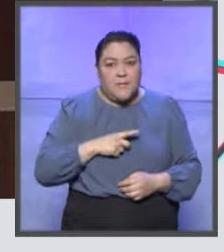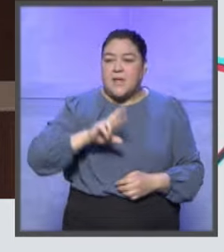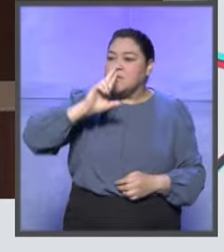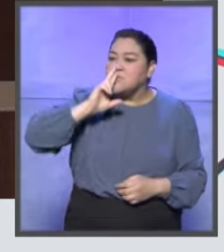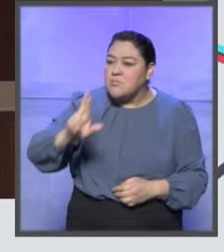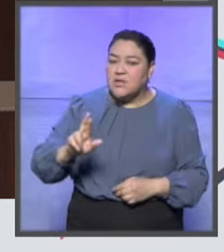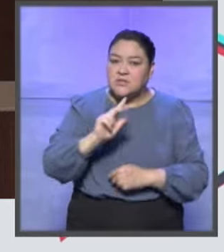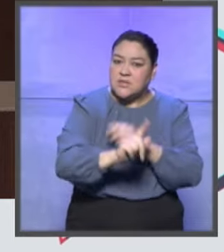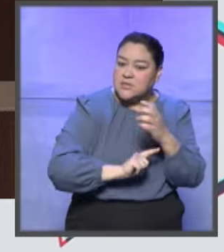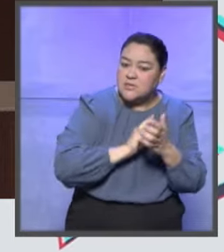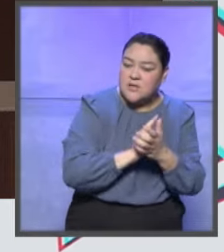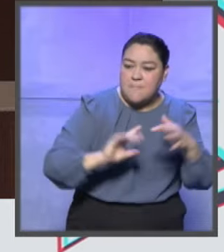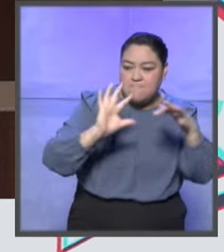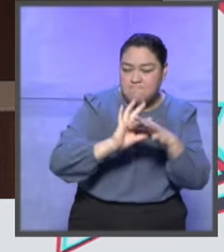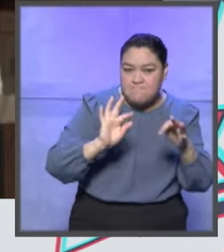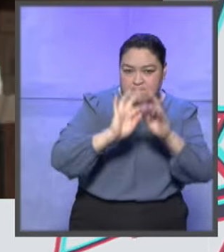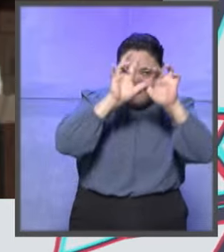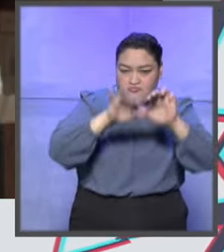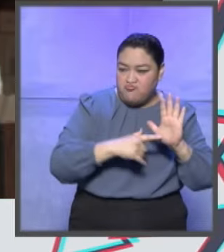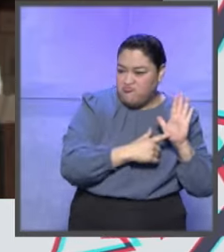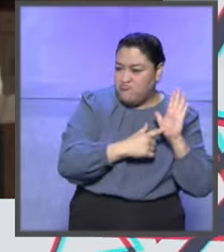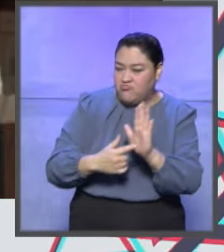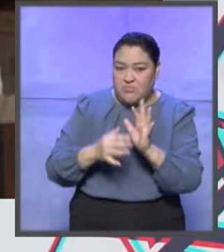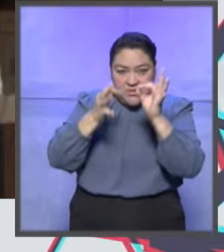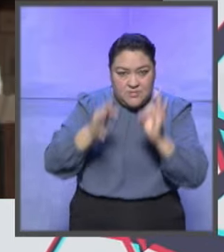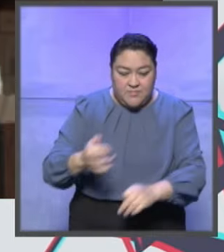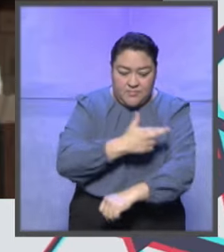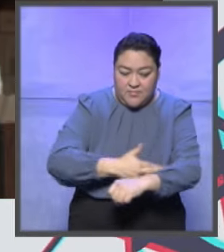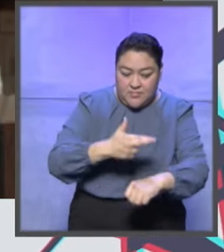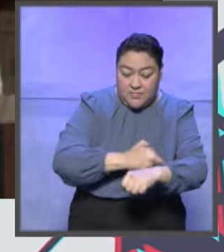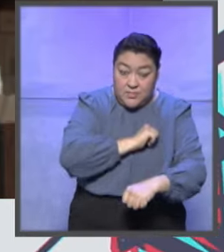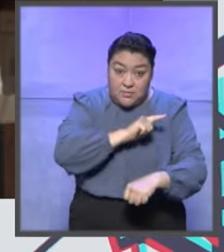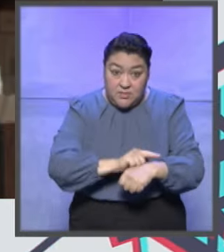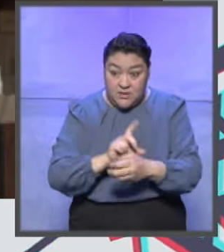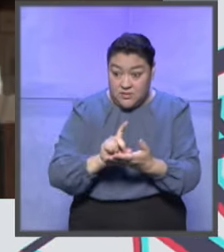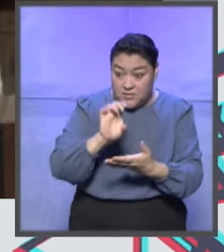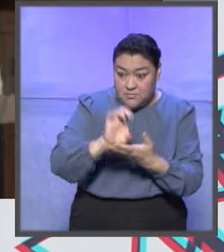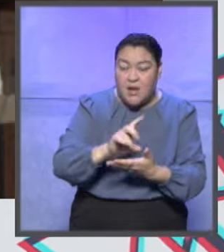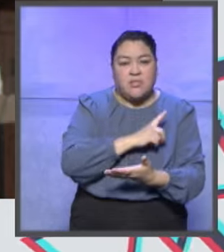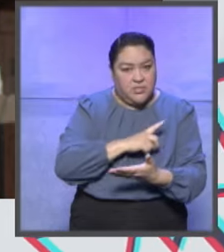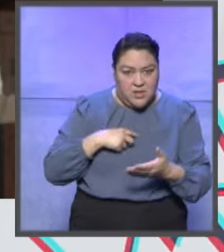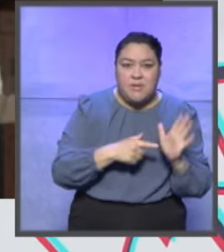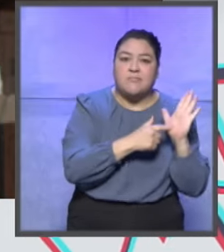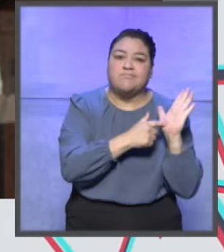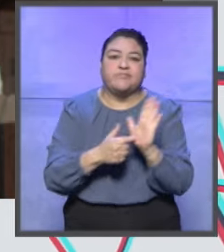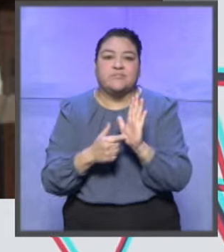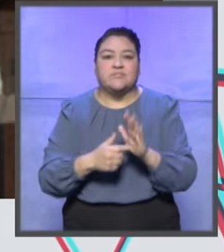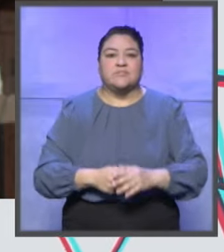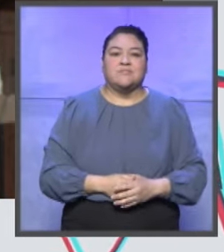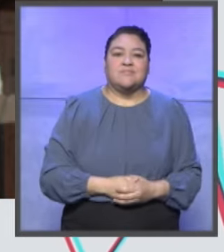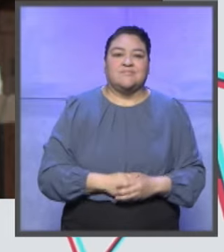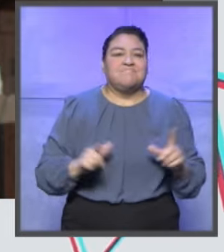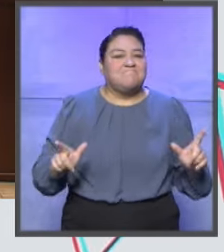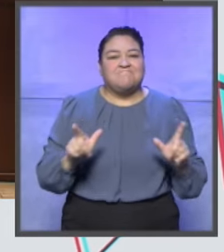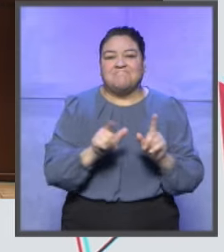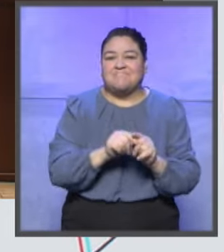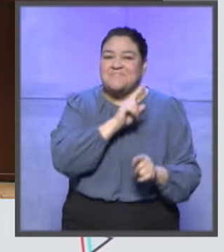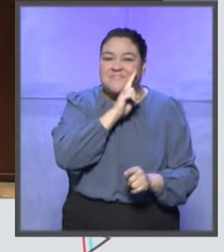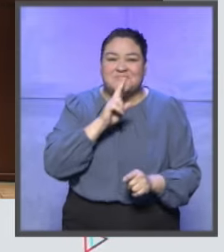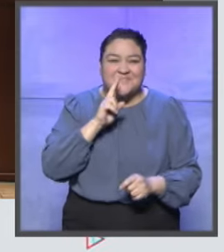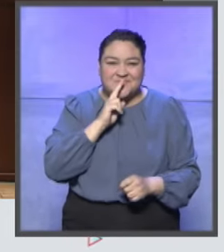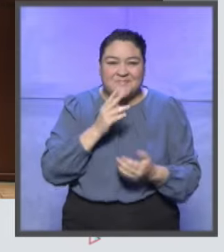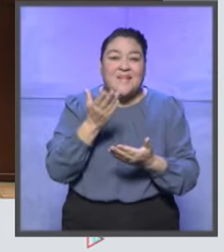debe fundar y motivar el registro de la candidatura bajo la acción afirmativa de personas con discapacidad.